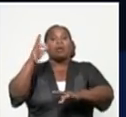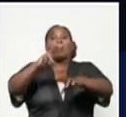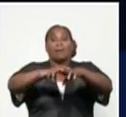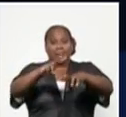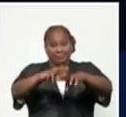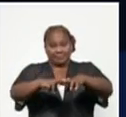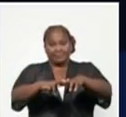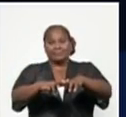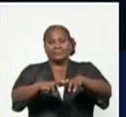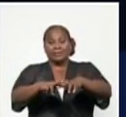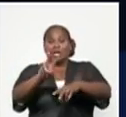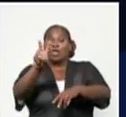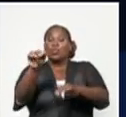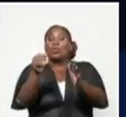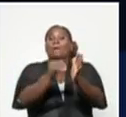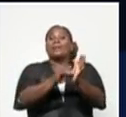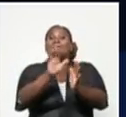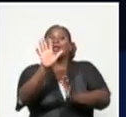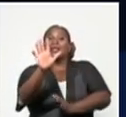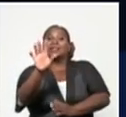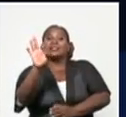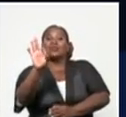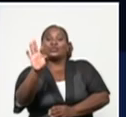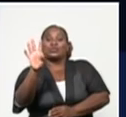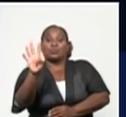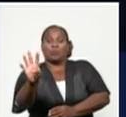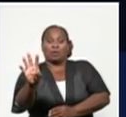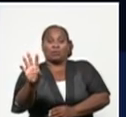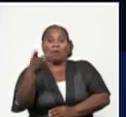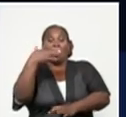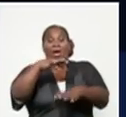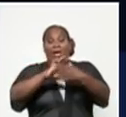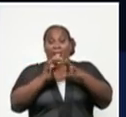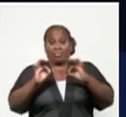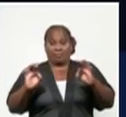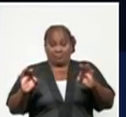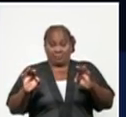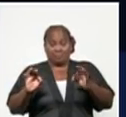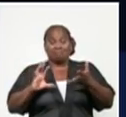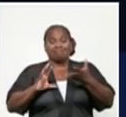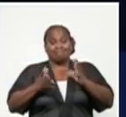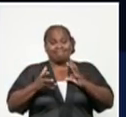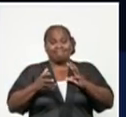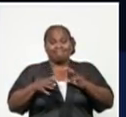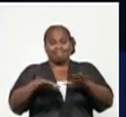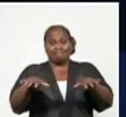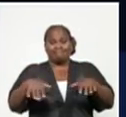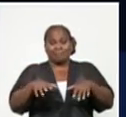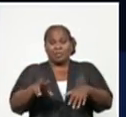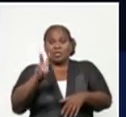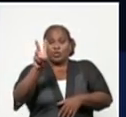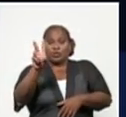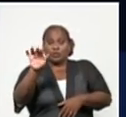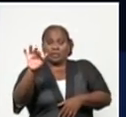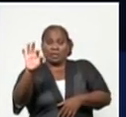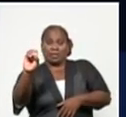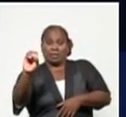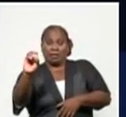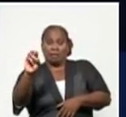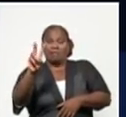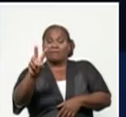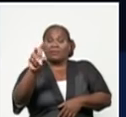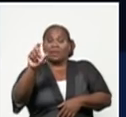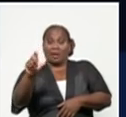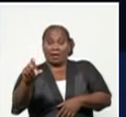con 2.584. Pero Artemisa, que tiene la complejidad epidemiológica, 270. Villa Clara,